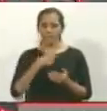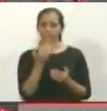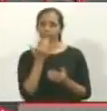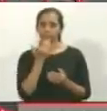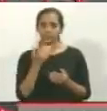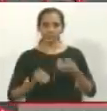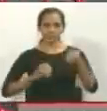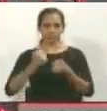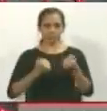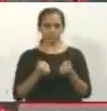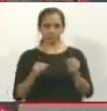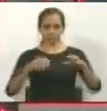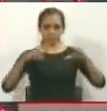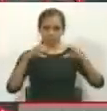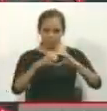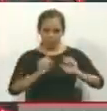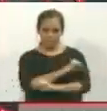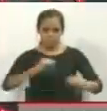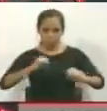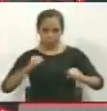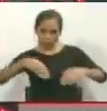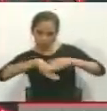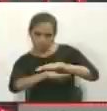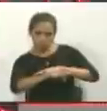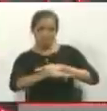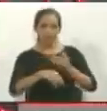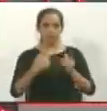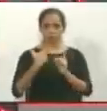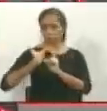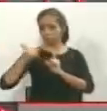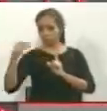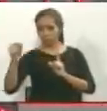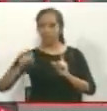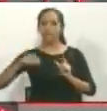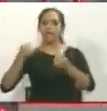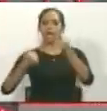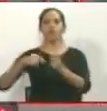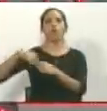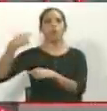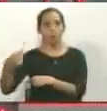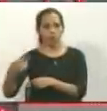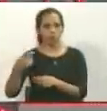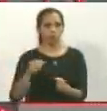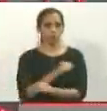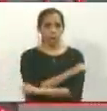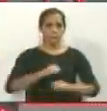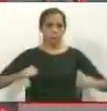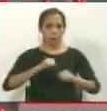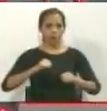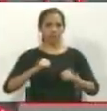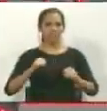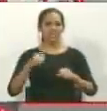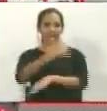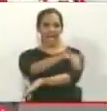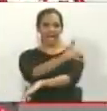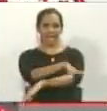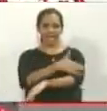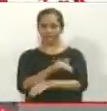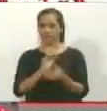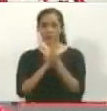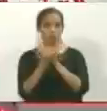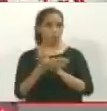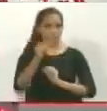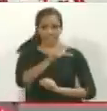artefacto explosivo en su interior. Acto seguido abandona el lugar en otro vehículo. Cuando la bomba explota, la calle está completamente